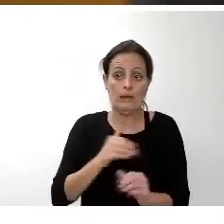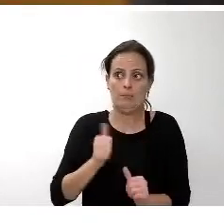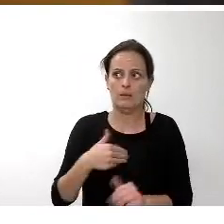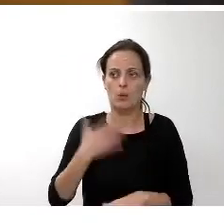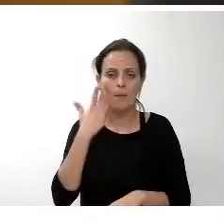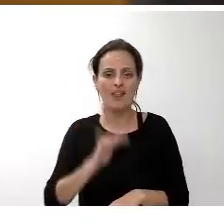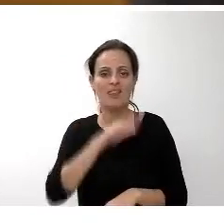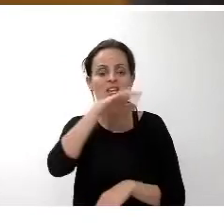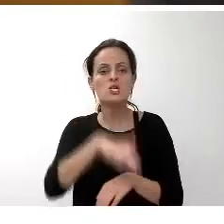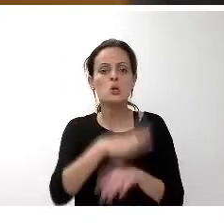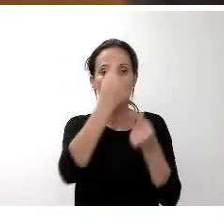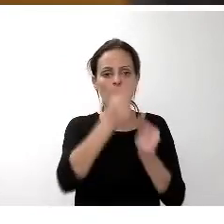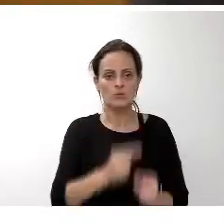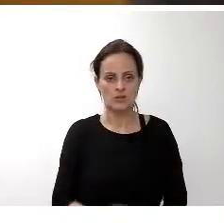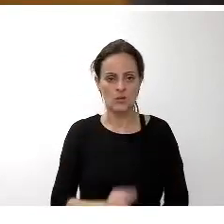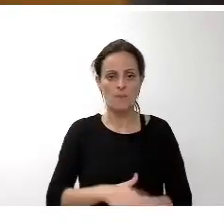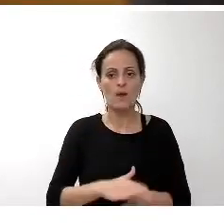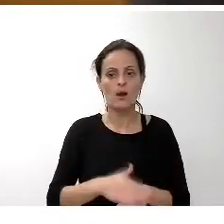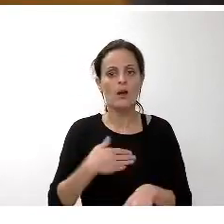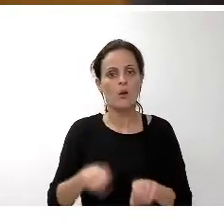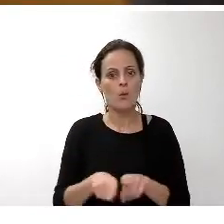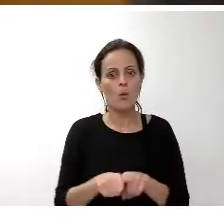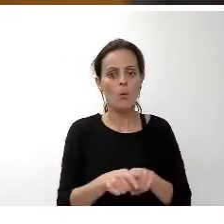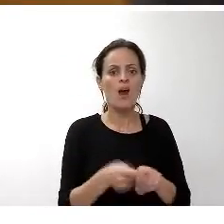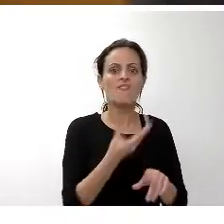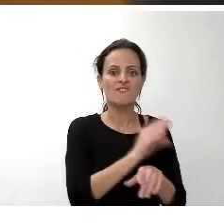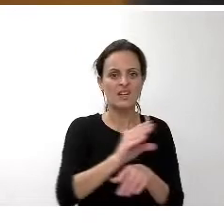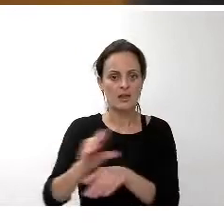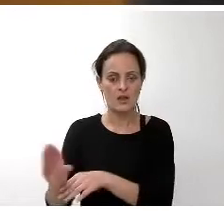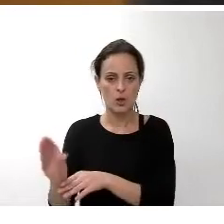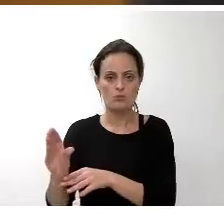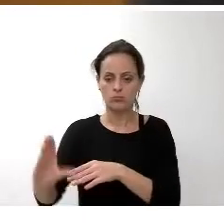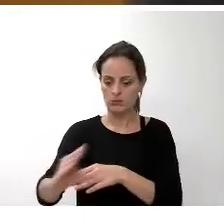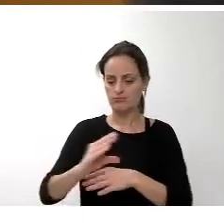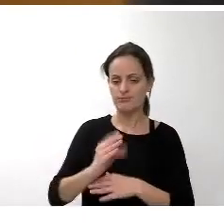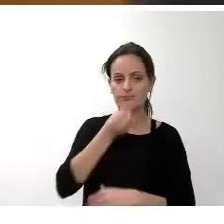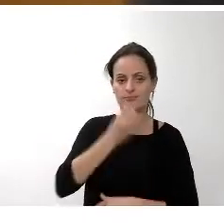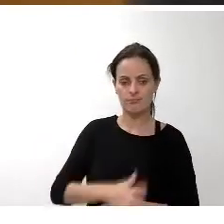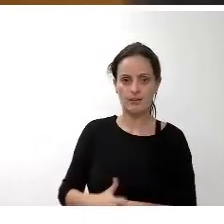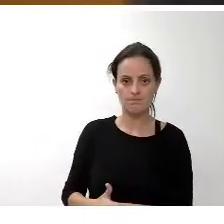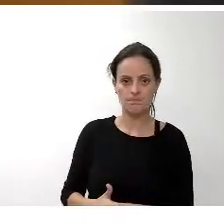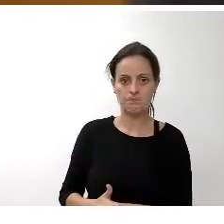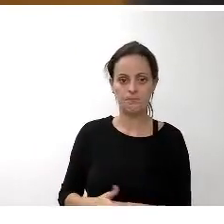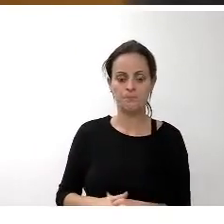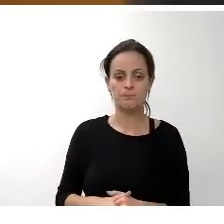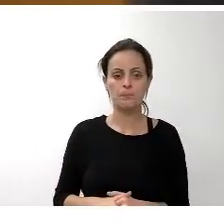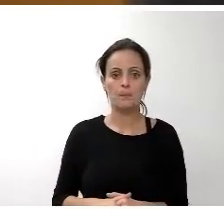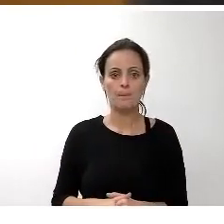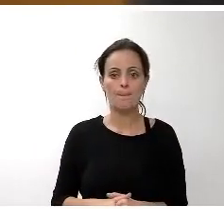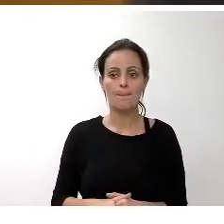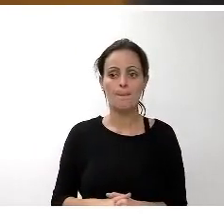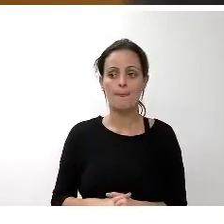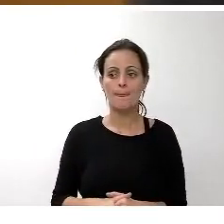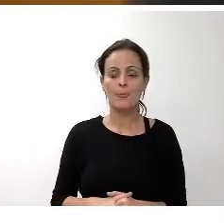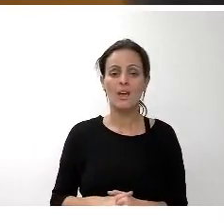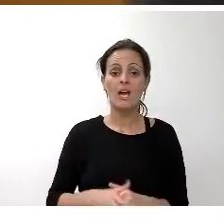términos de capacidad de financiación con la definición contenida en el sistema europeo de cuentas SEC 2010 al ser los ingresos